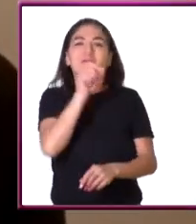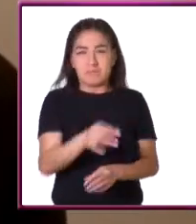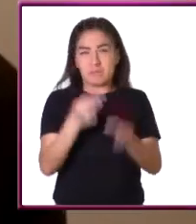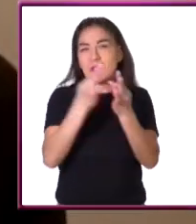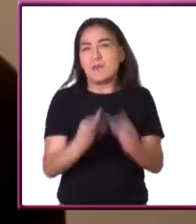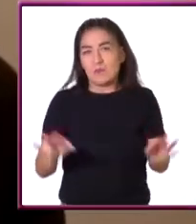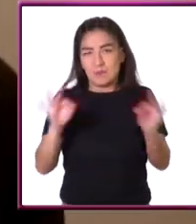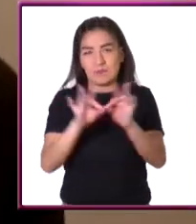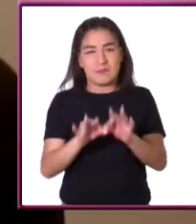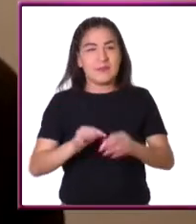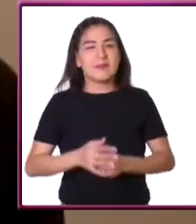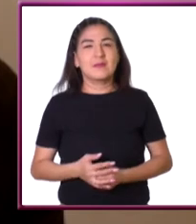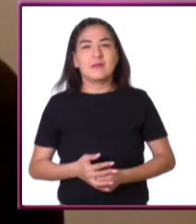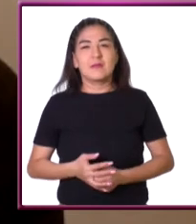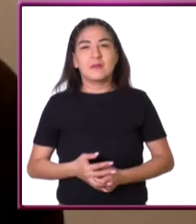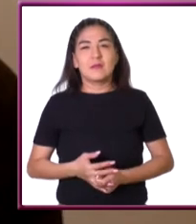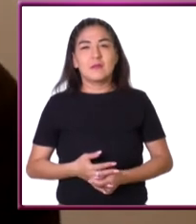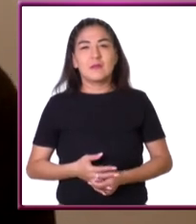importante